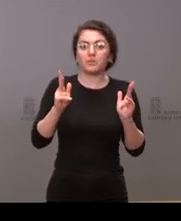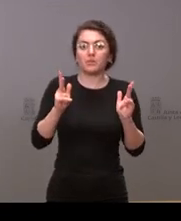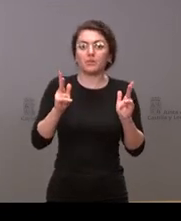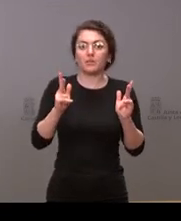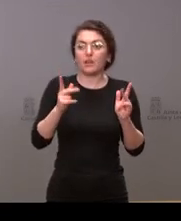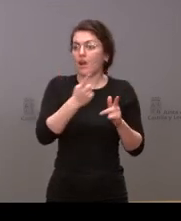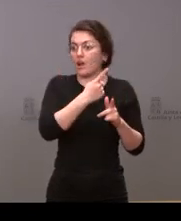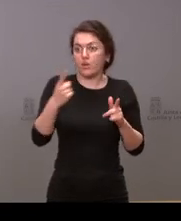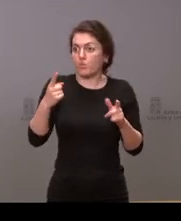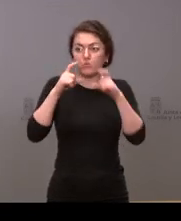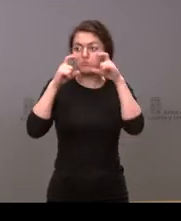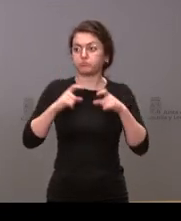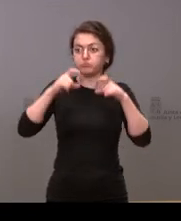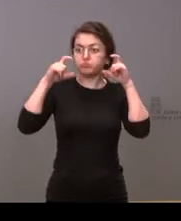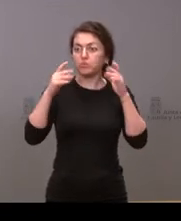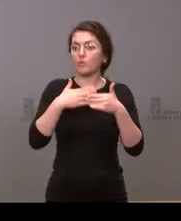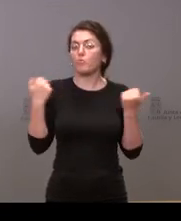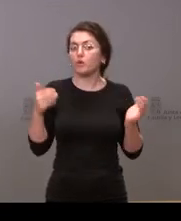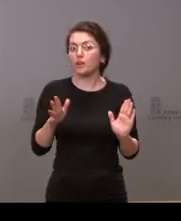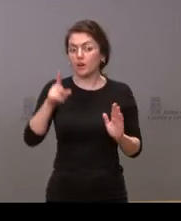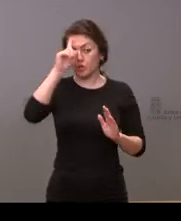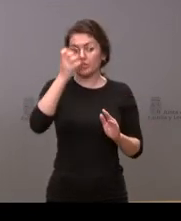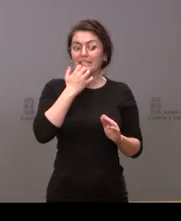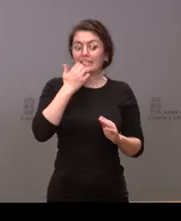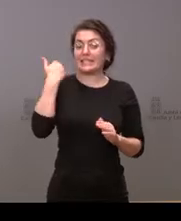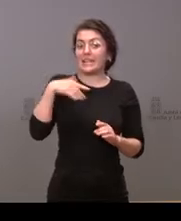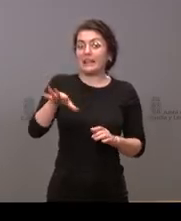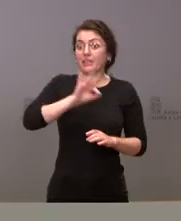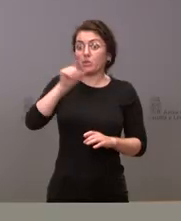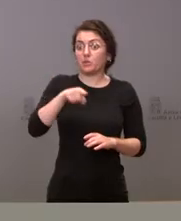cada uno lo que quiera no sé si eso ya está decidido gracias